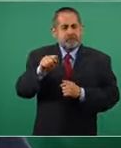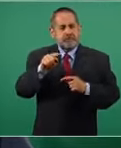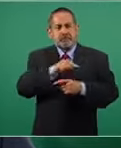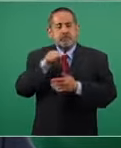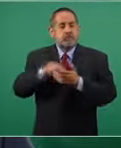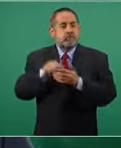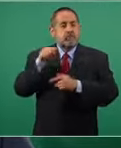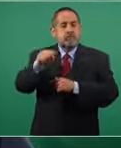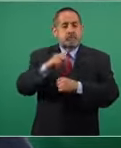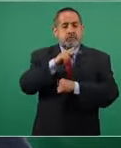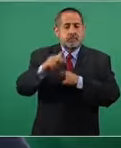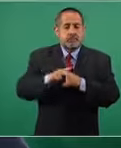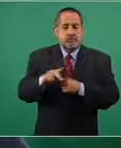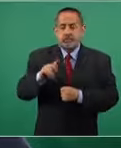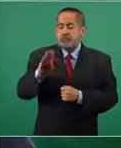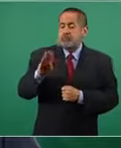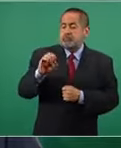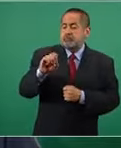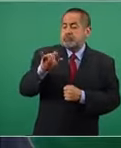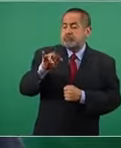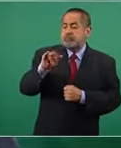Bolivia ocurrió un golpe de Estado.